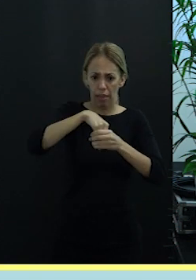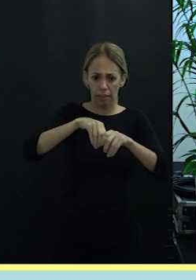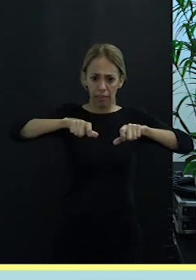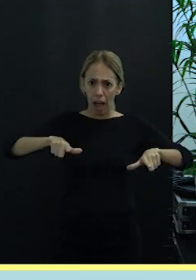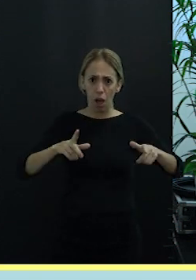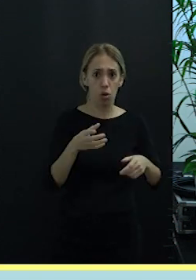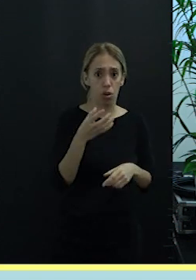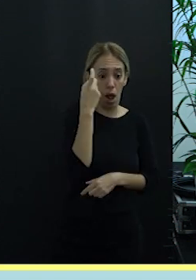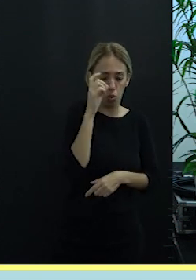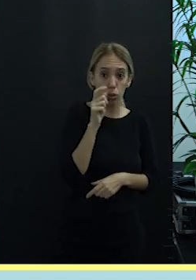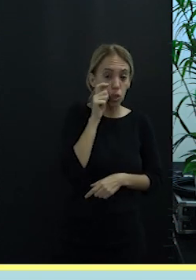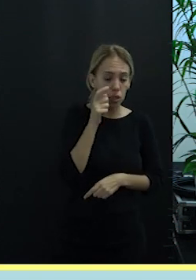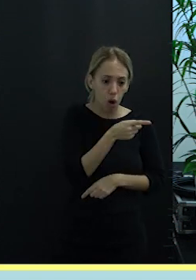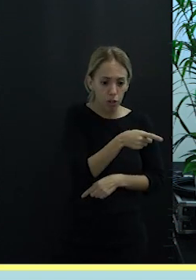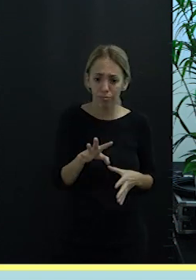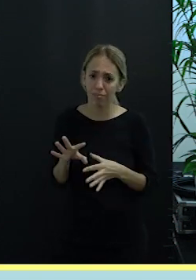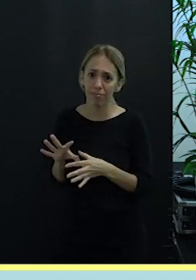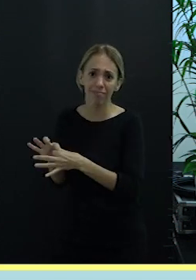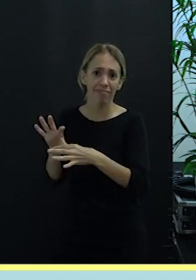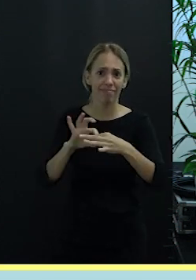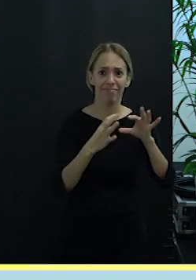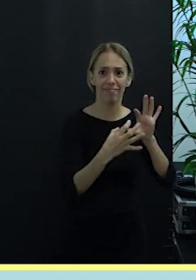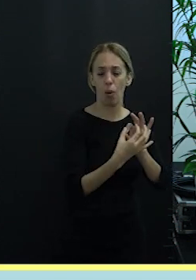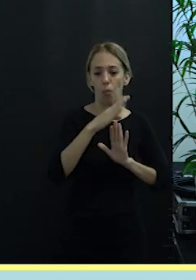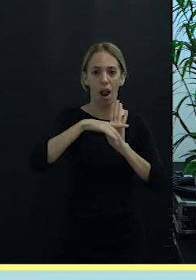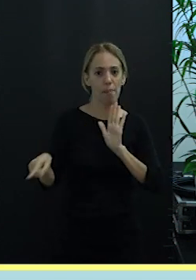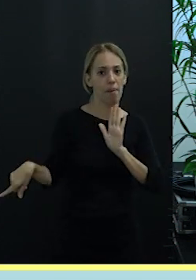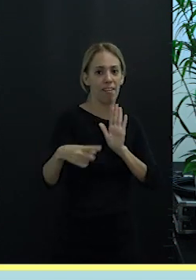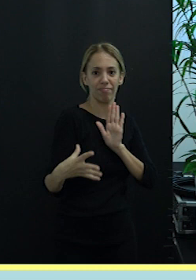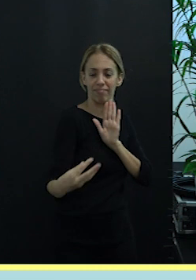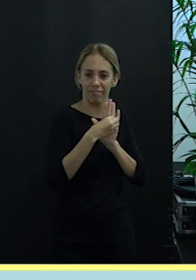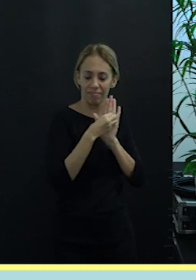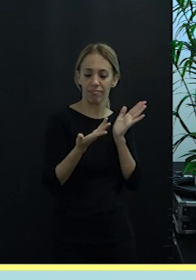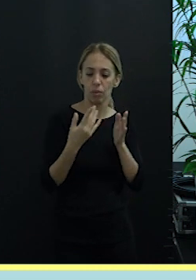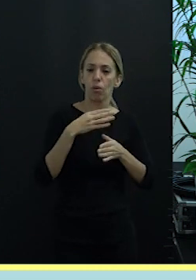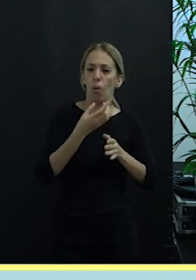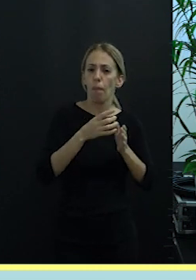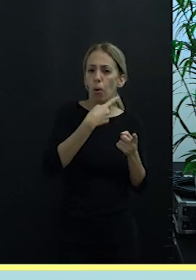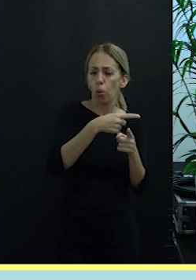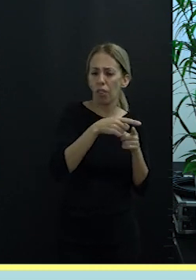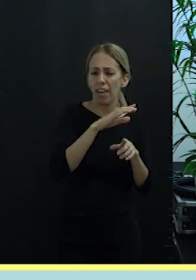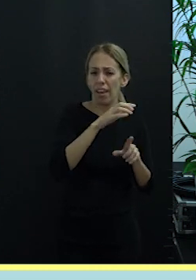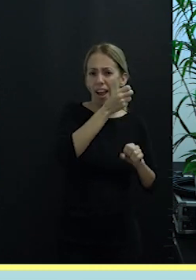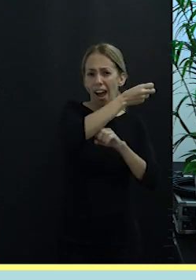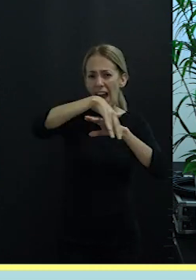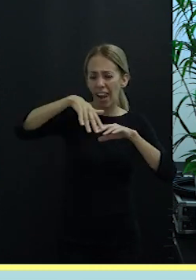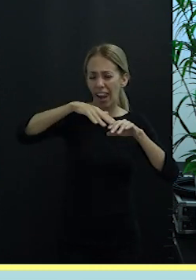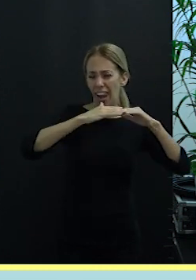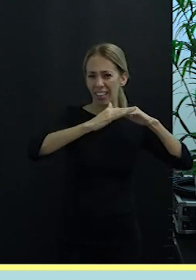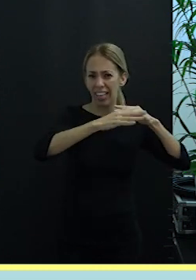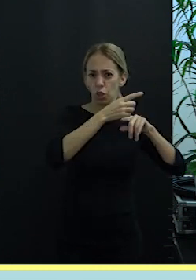van a conectarse con este programa, tanto el de productos de Atlántico Medio como con Eco Azul.